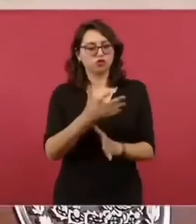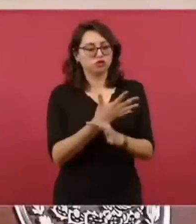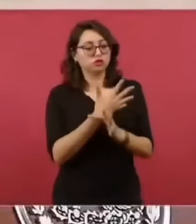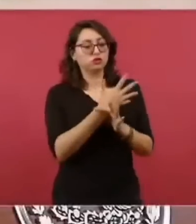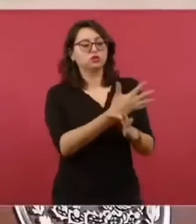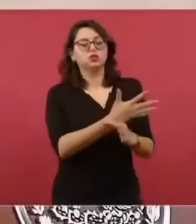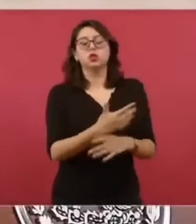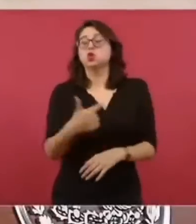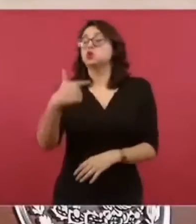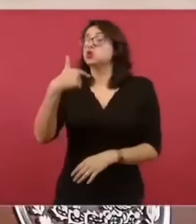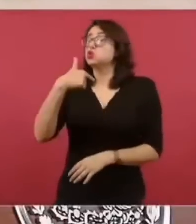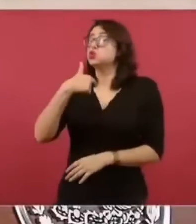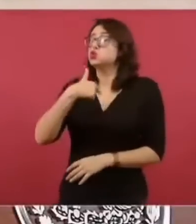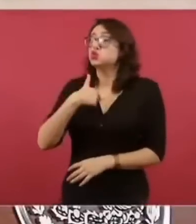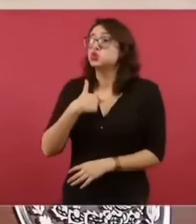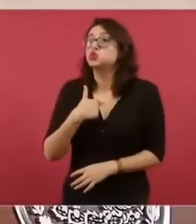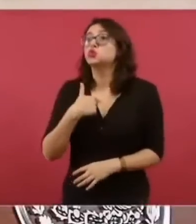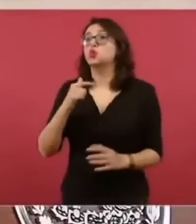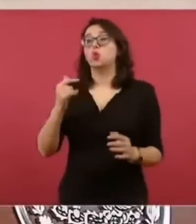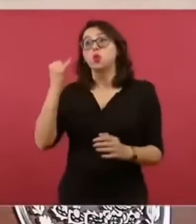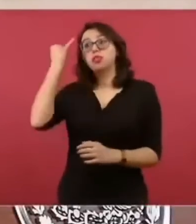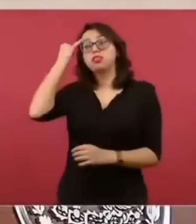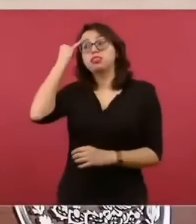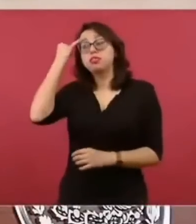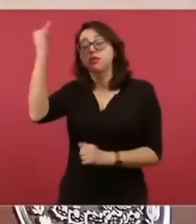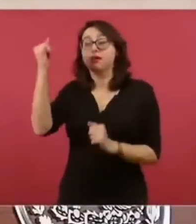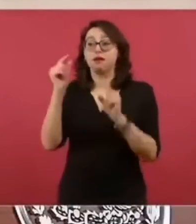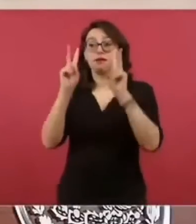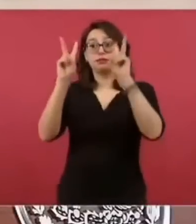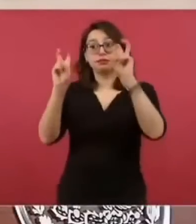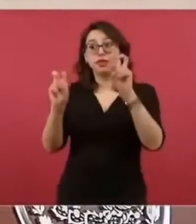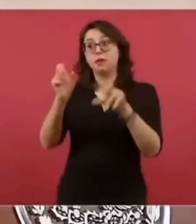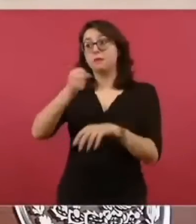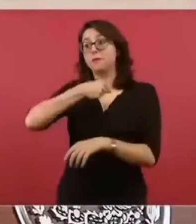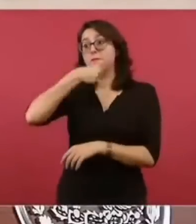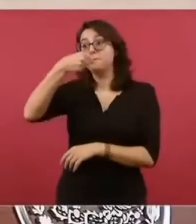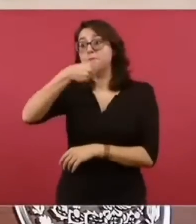cuando él, al contrario, estuvo en contra.